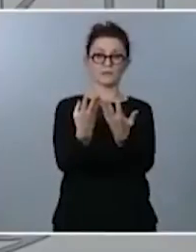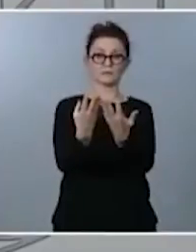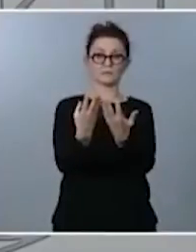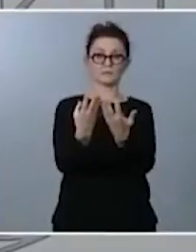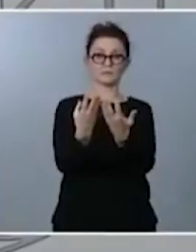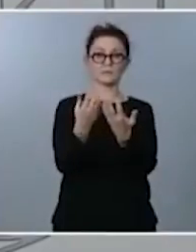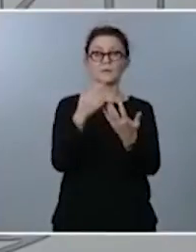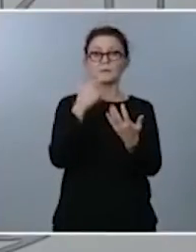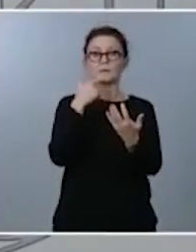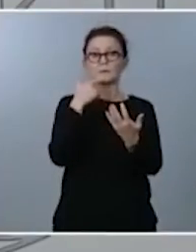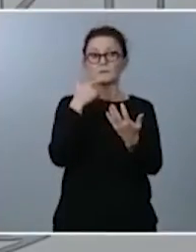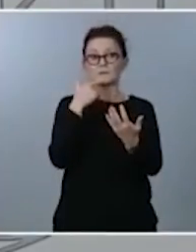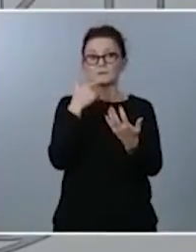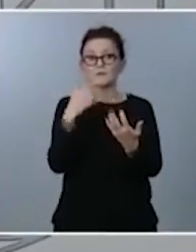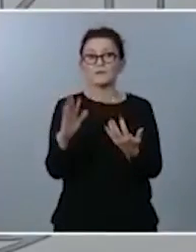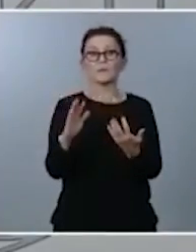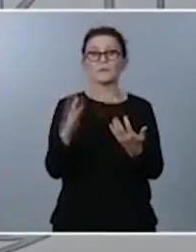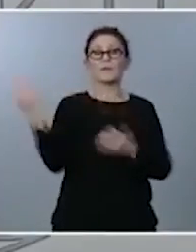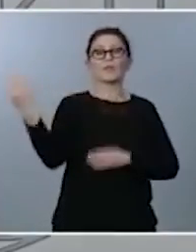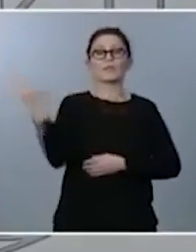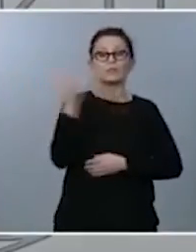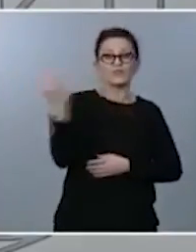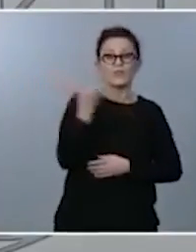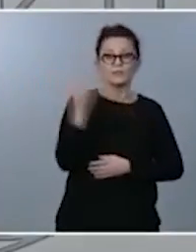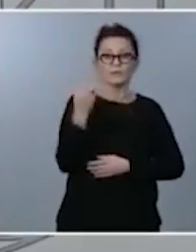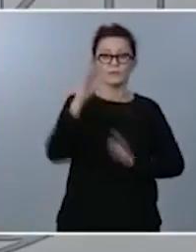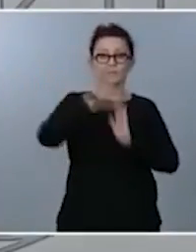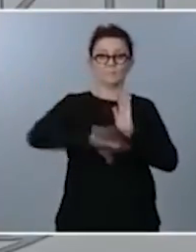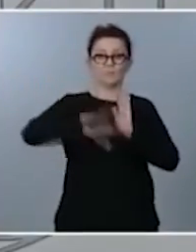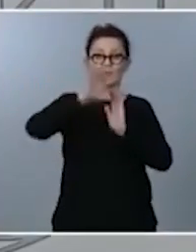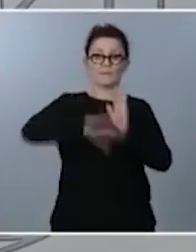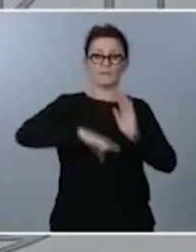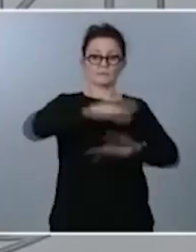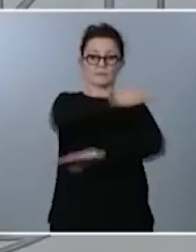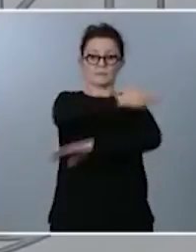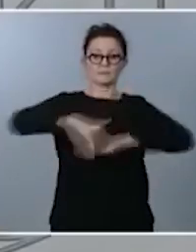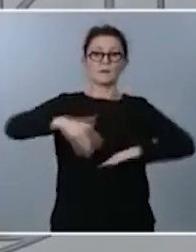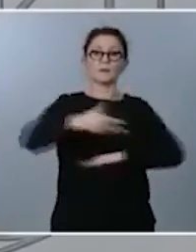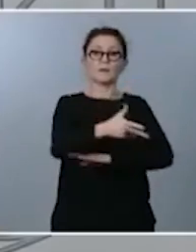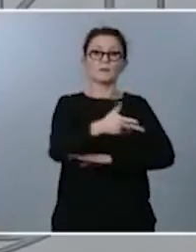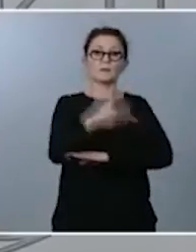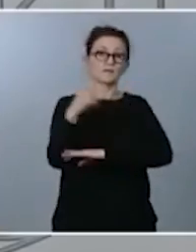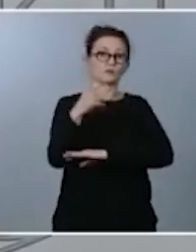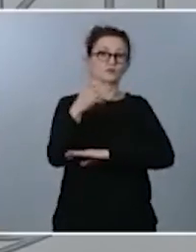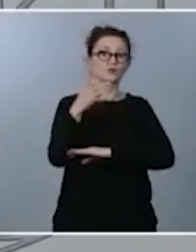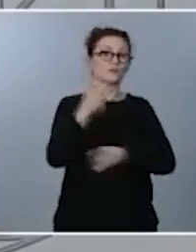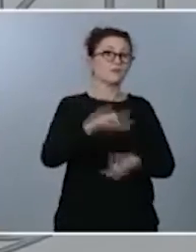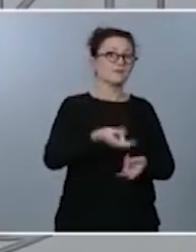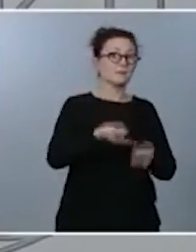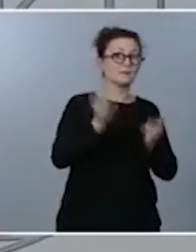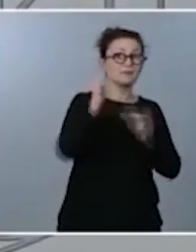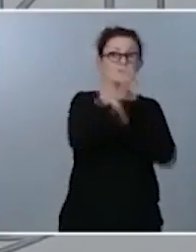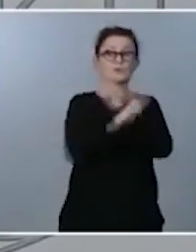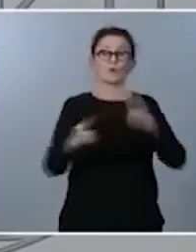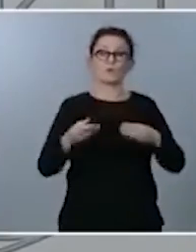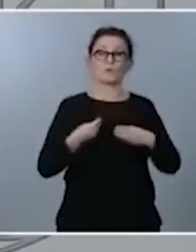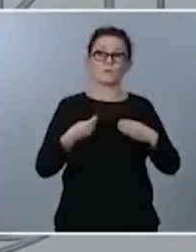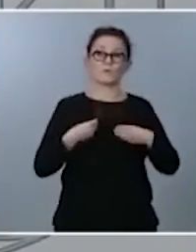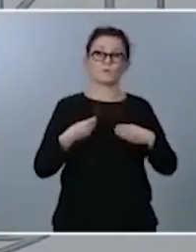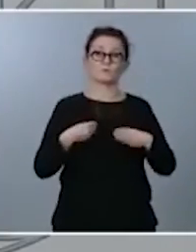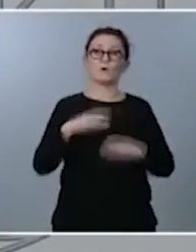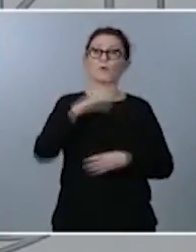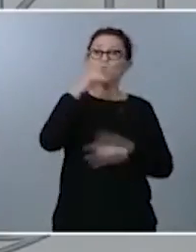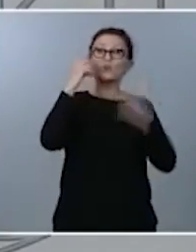orientación de aplicar medidas restrictivas de derechos y libertades de los ciudadanos y por tanto que necesitan este